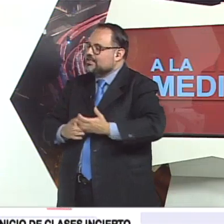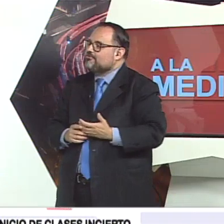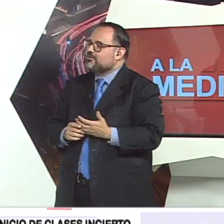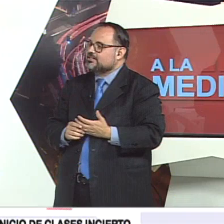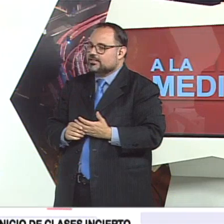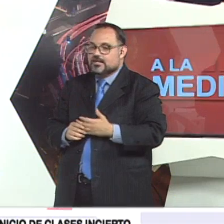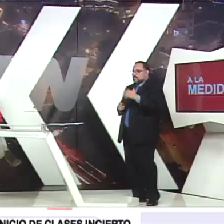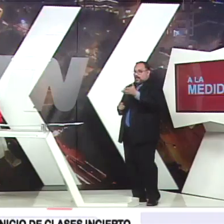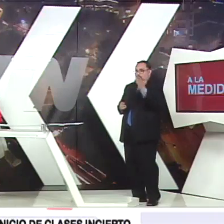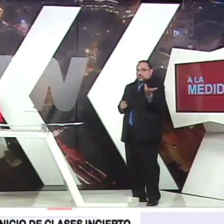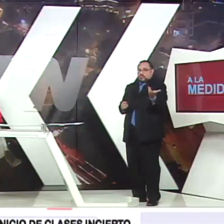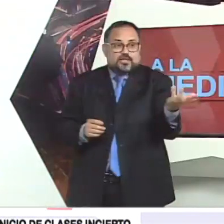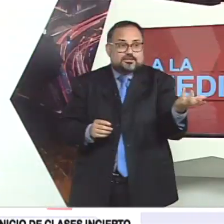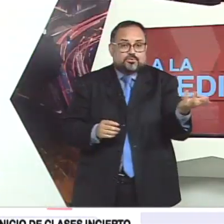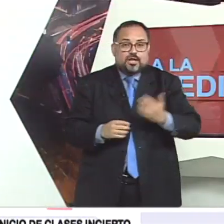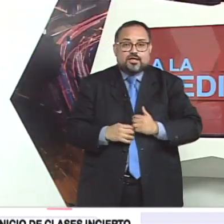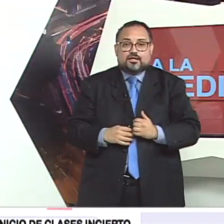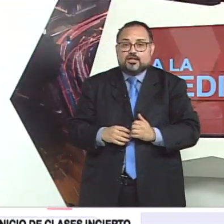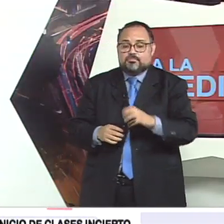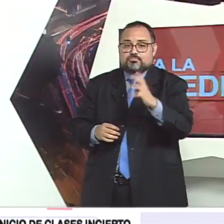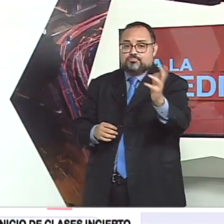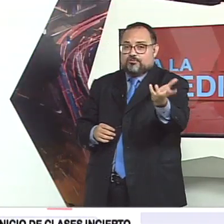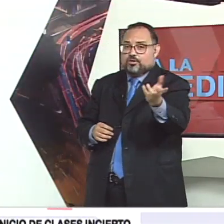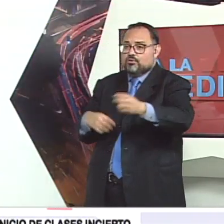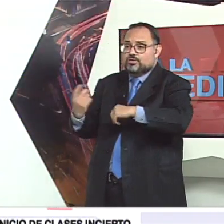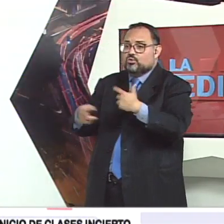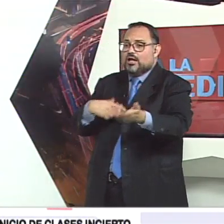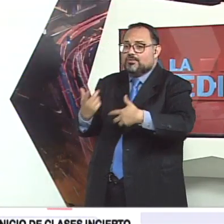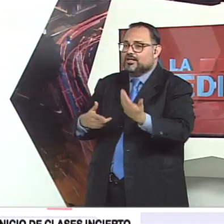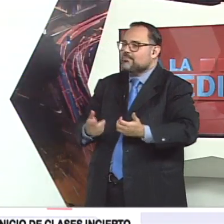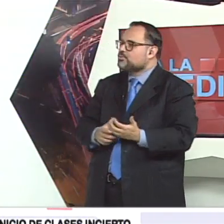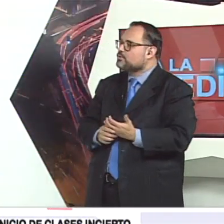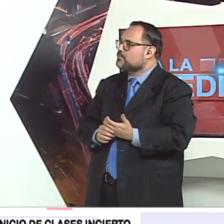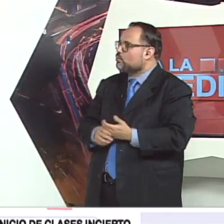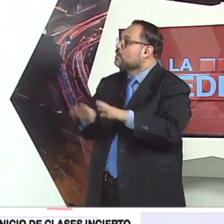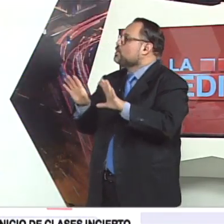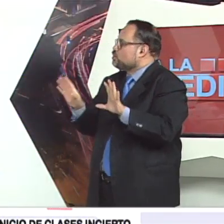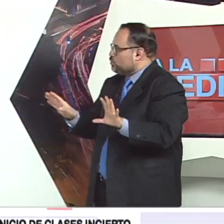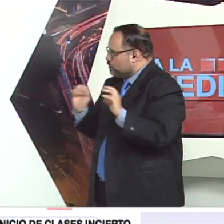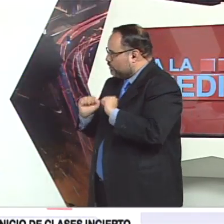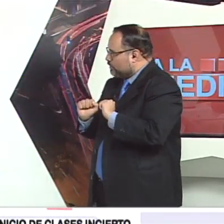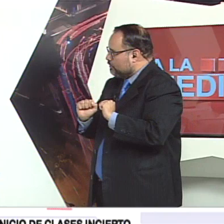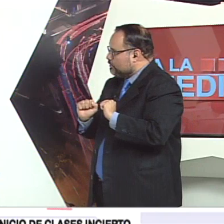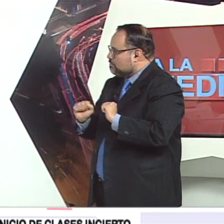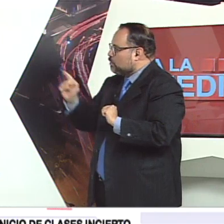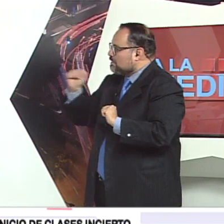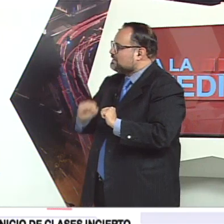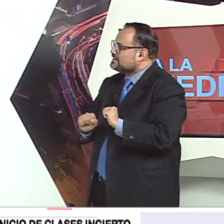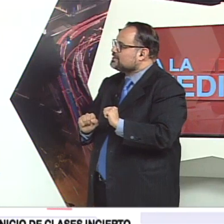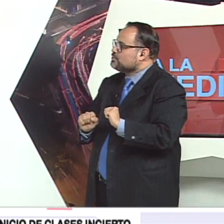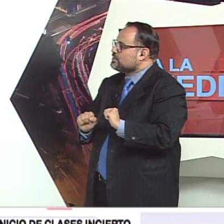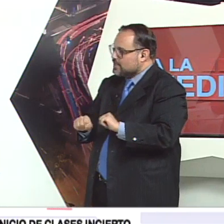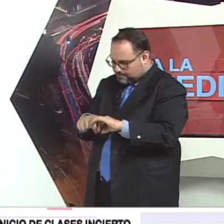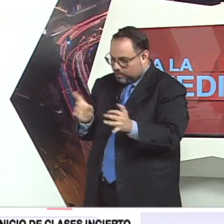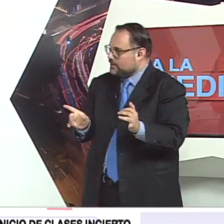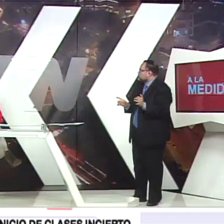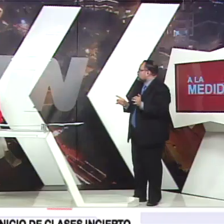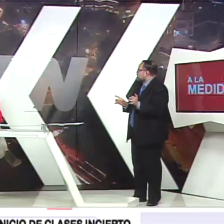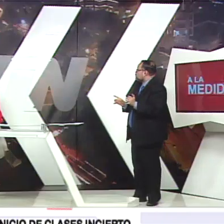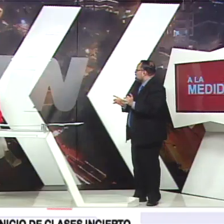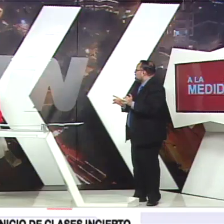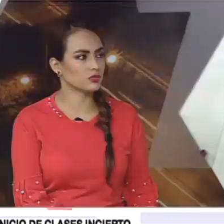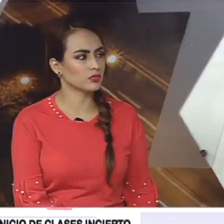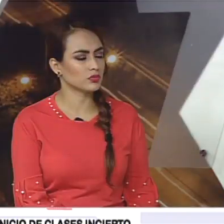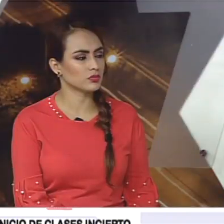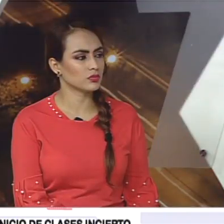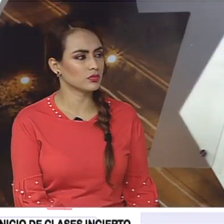estudio que sean físicas. Claro, la mayoría se podrá decantar, prefiero lo virtual, más rápido es mejor. Yo no digo que no. Pero, ¿qué pasa si un día, porque esto